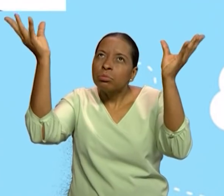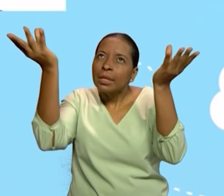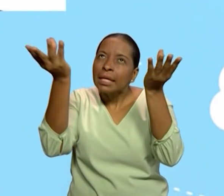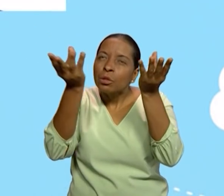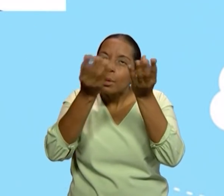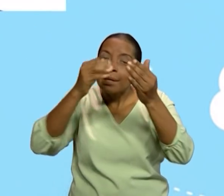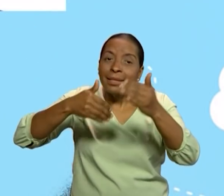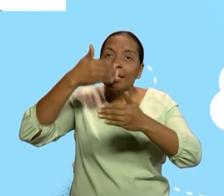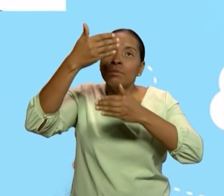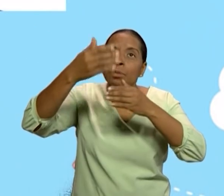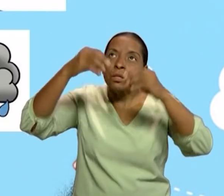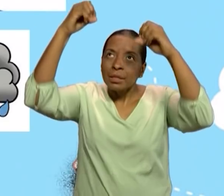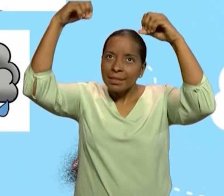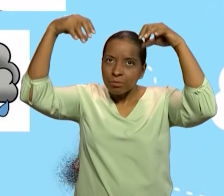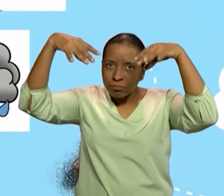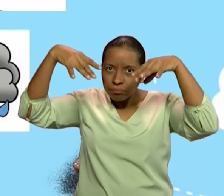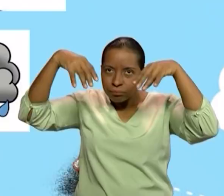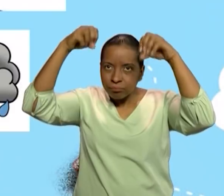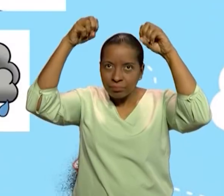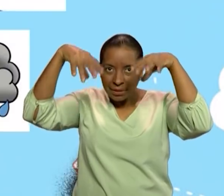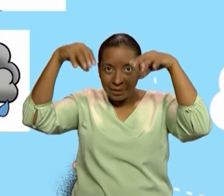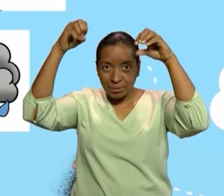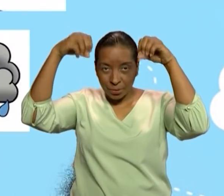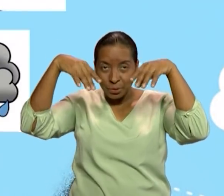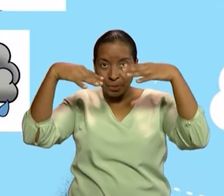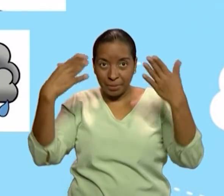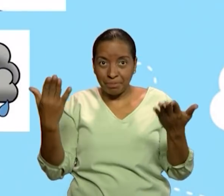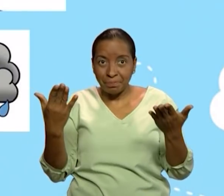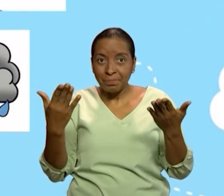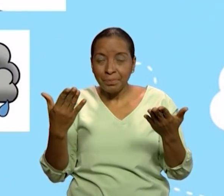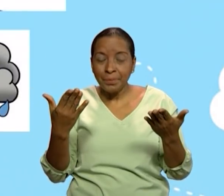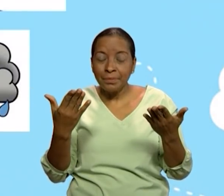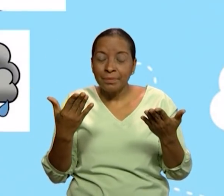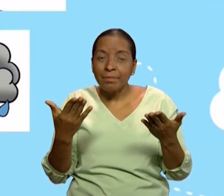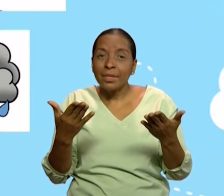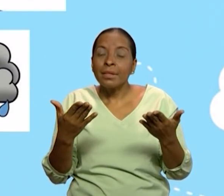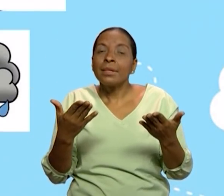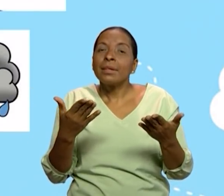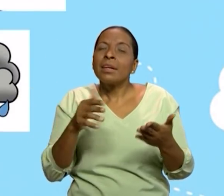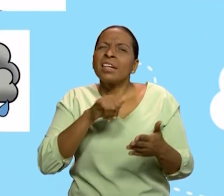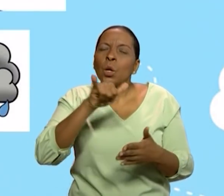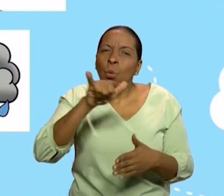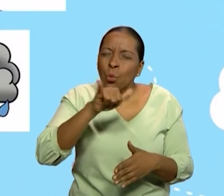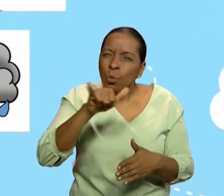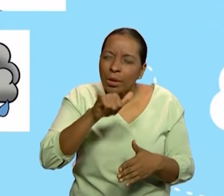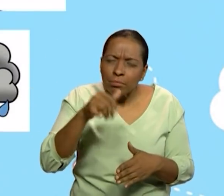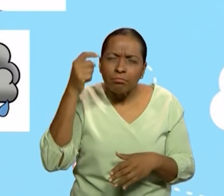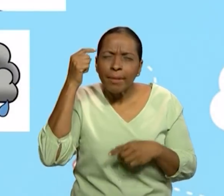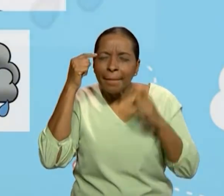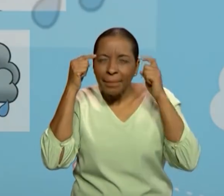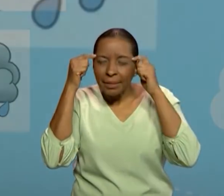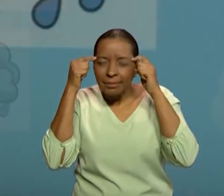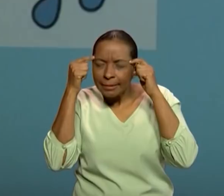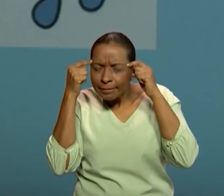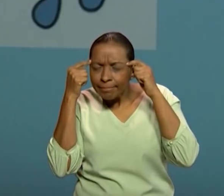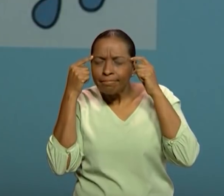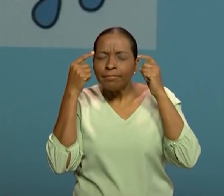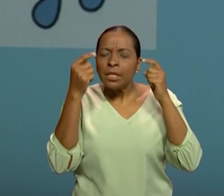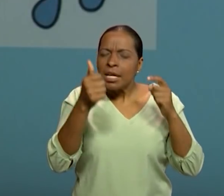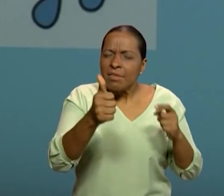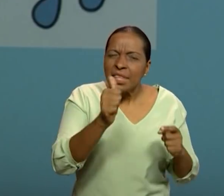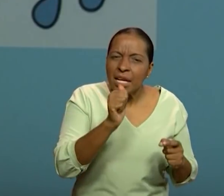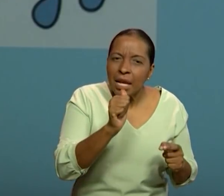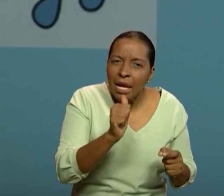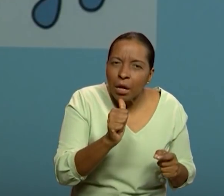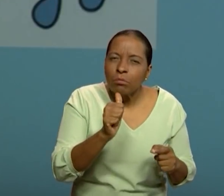cae como lluvia. Muy bien. Y también han pensado que encontramos el agua en